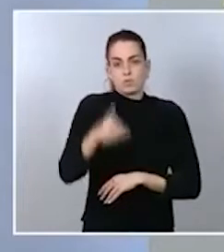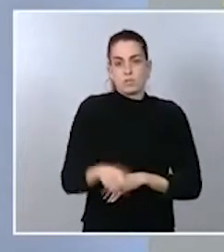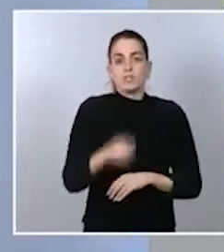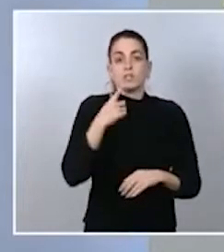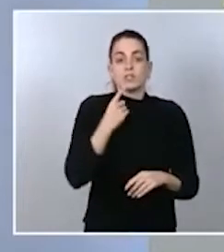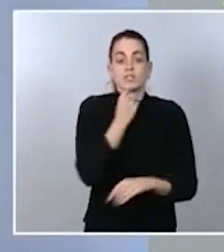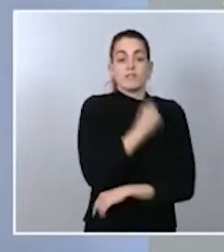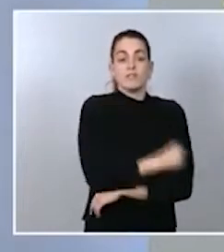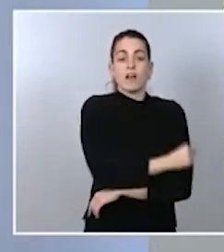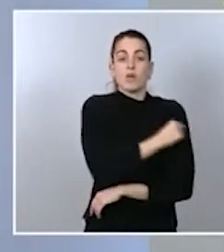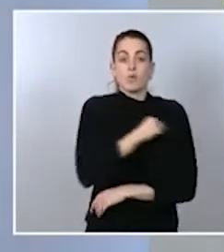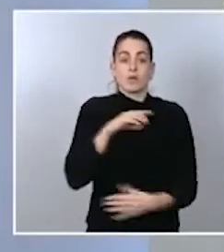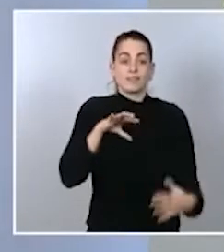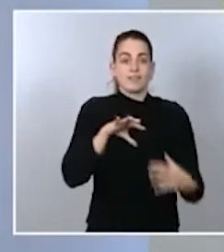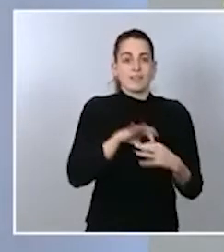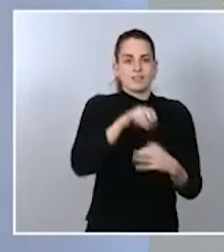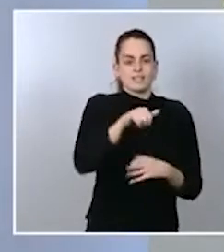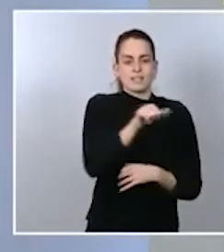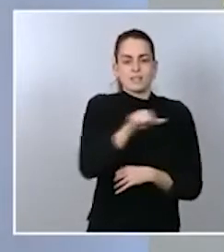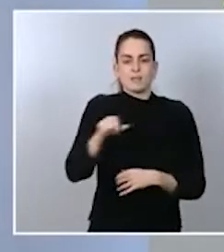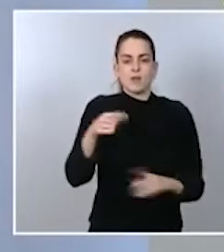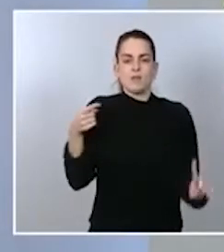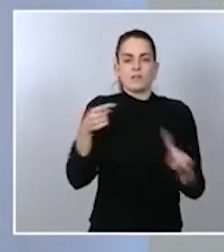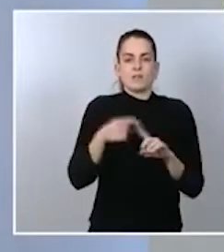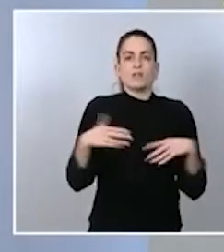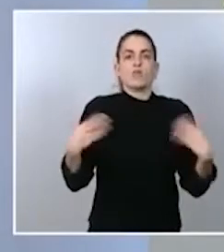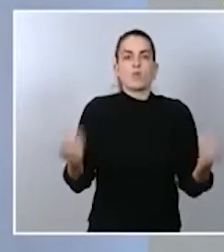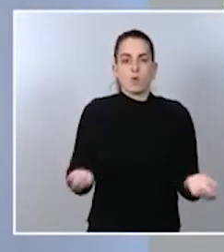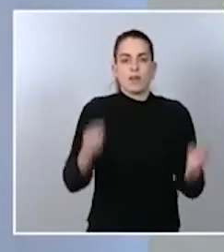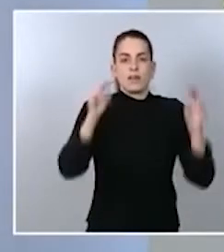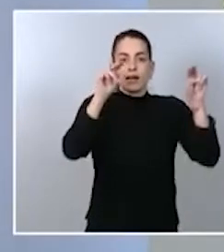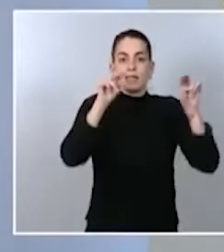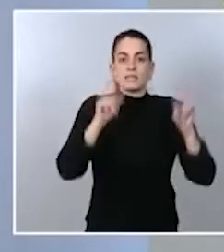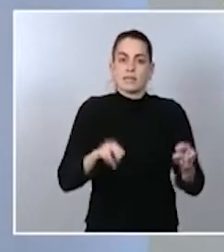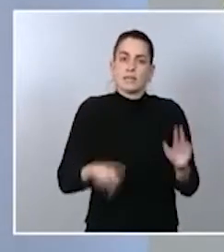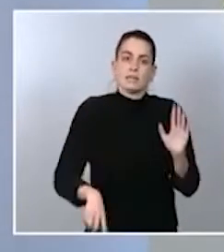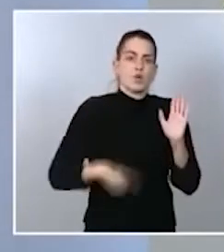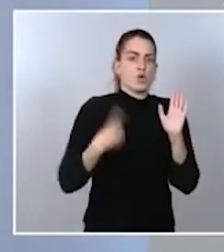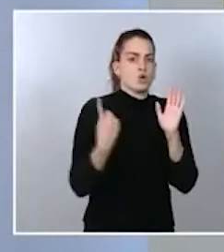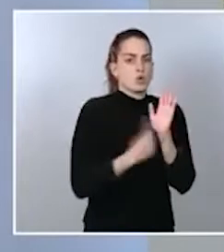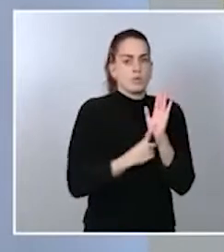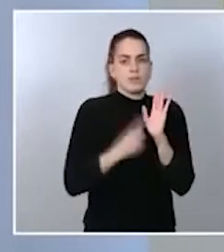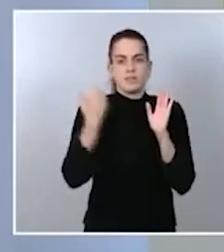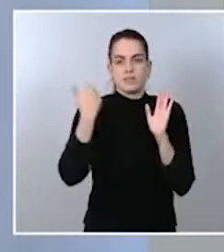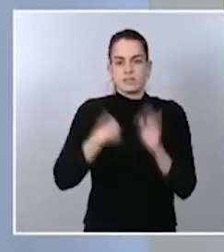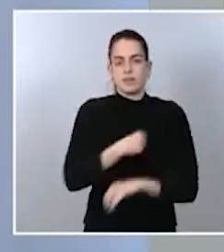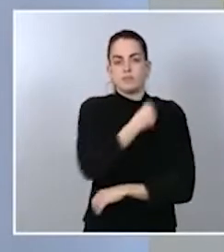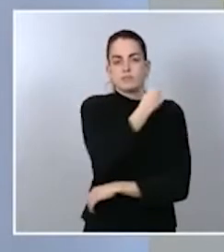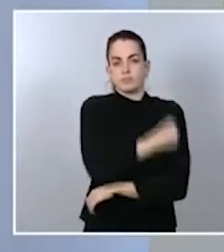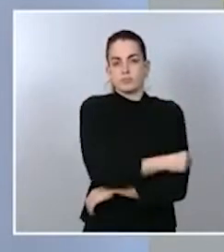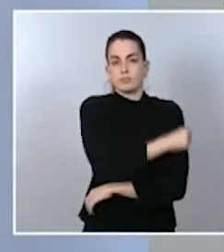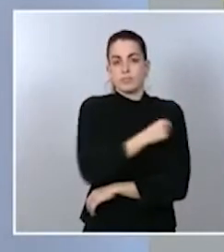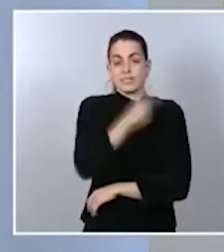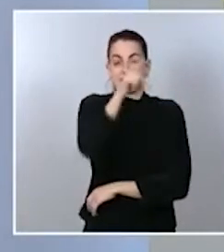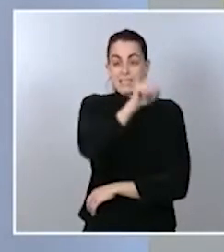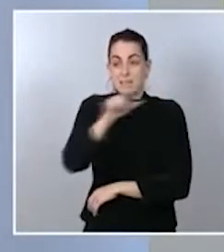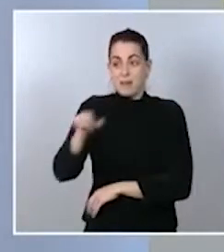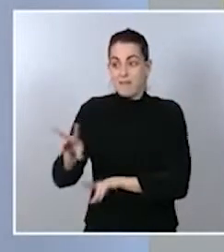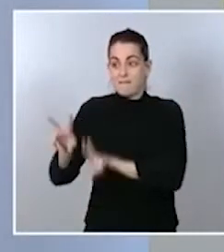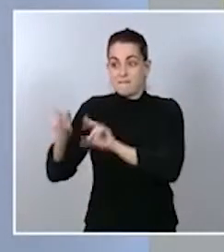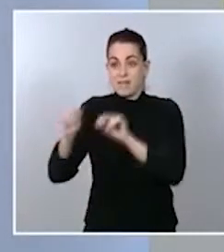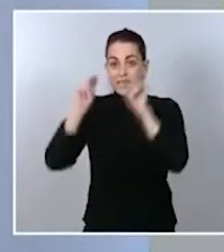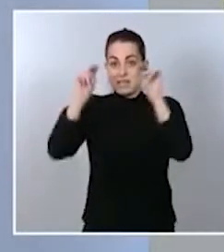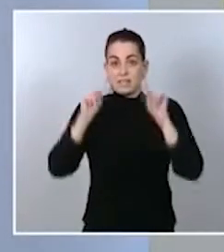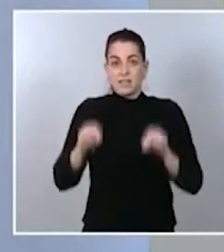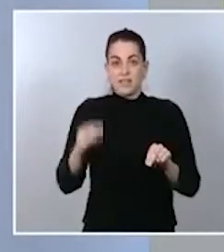tenemos esta semana es que todas las residencias de mayores hayan recibido al finalizar esta semana todas las residencias hayan recibido ya